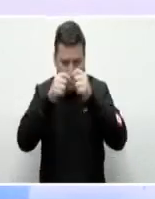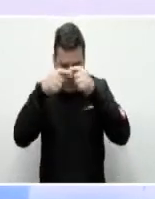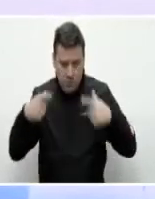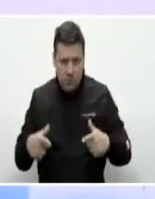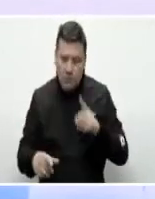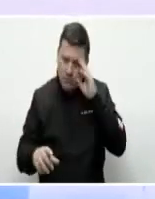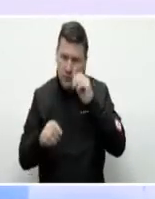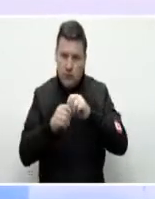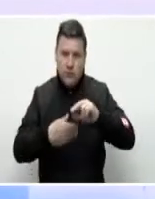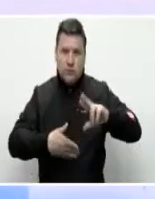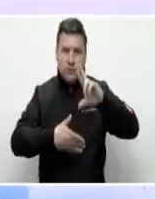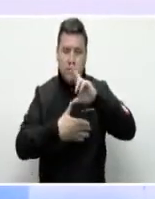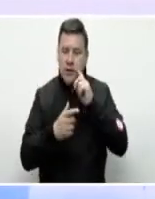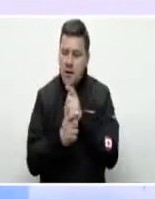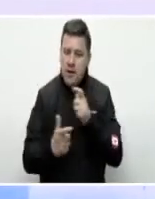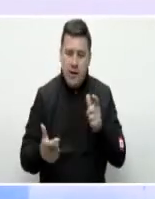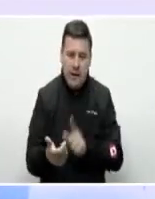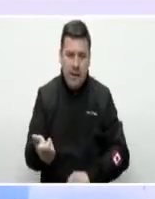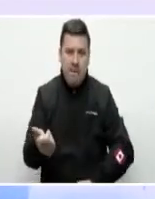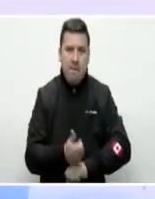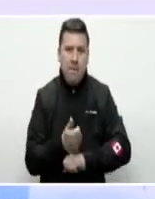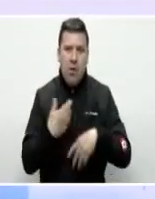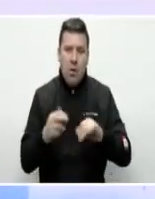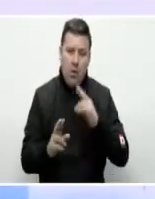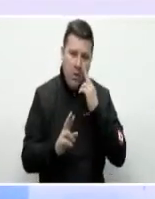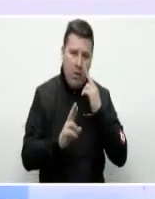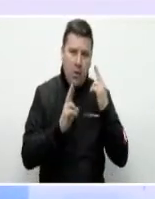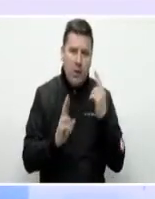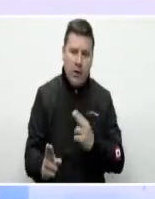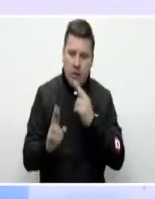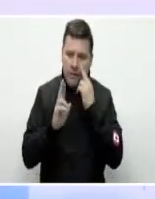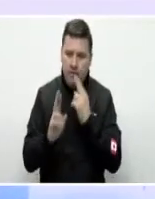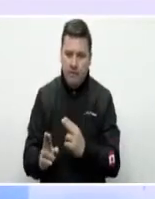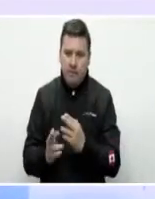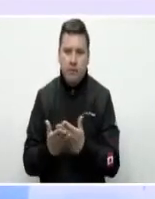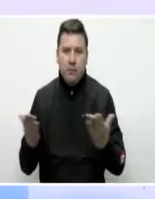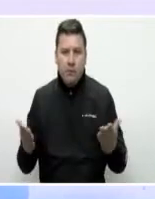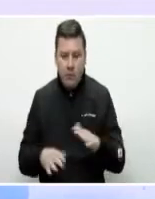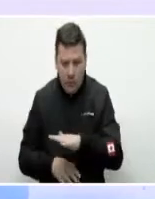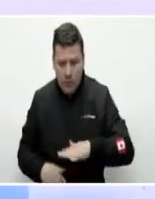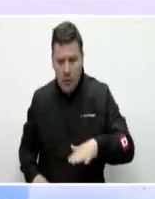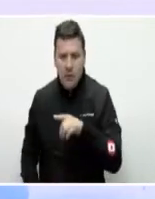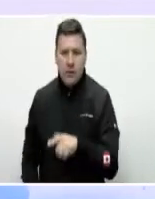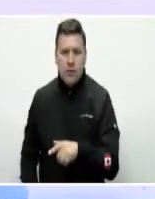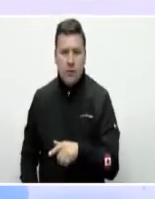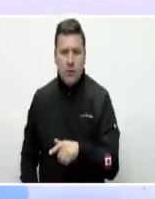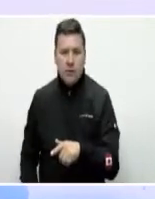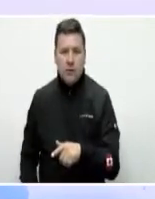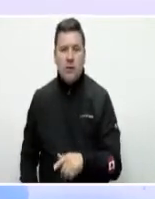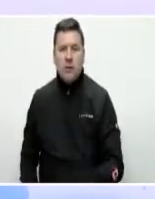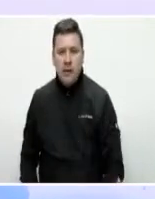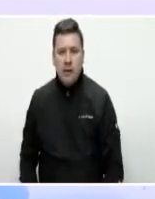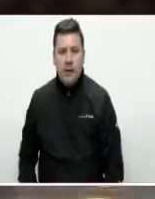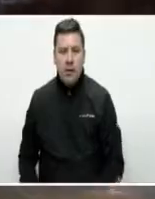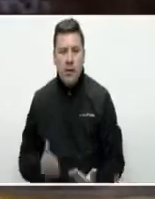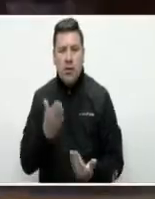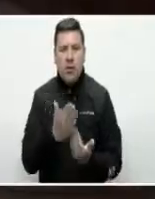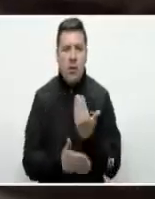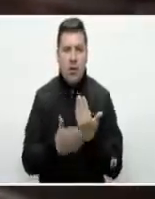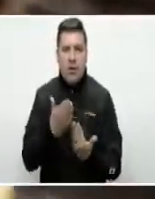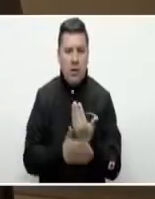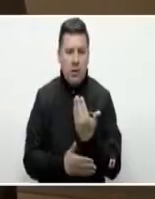más grande en Latinoamérica, y tiene un alto reconocimiento en el sector, en el ecosistema de innovación.